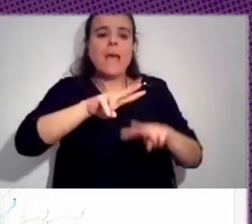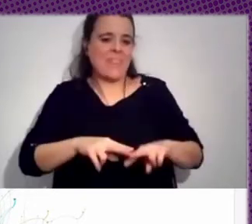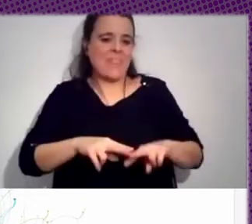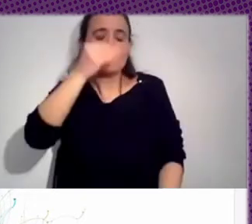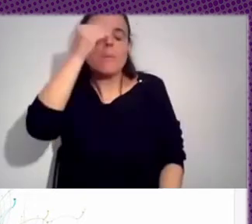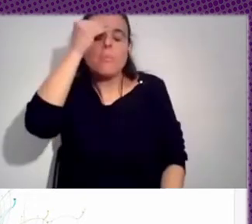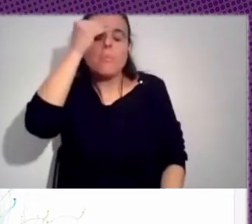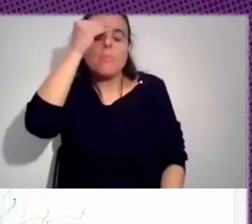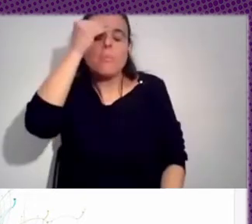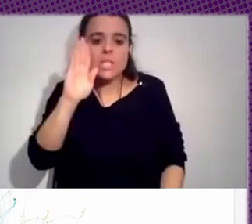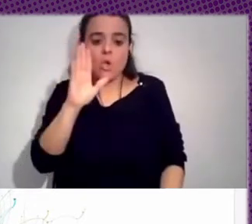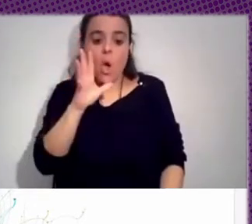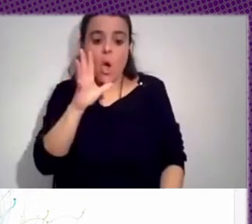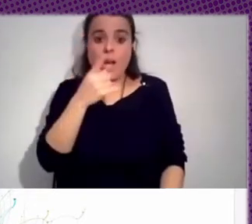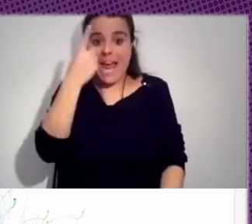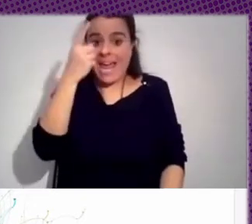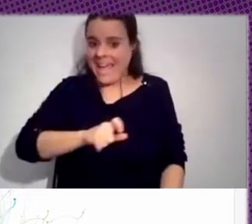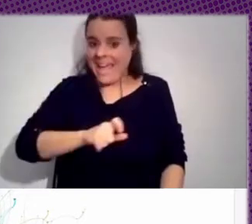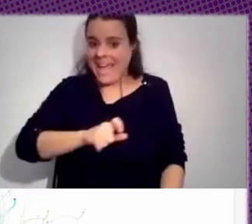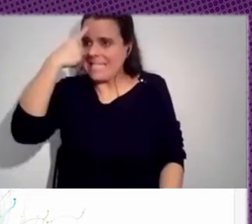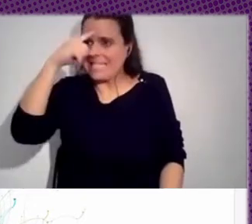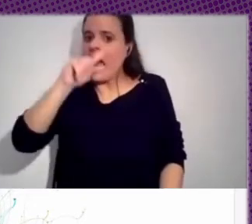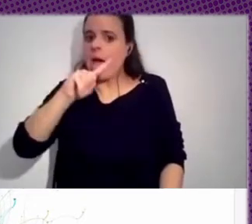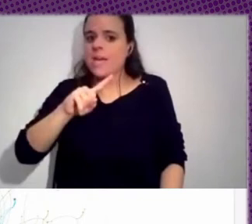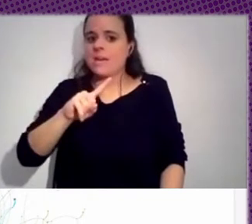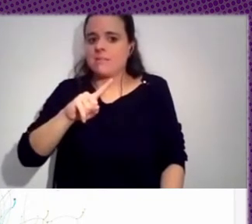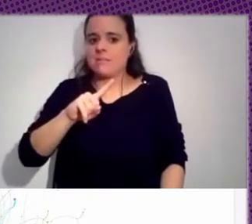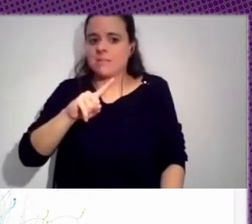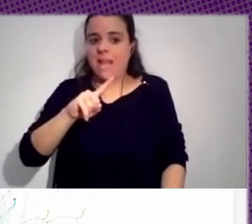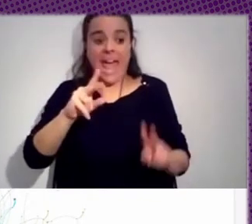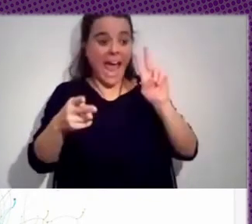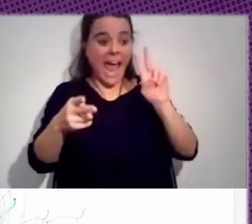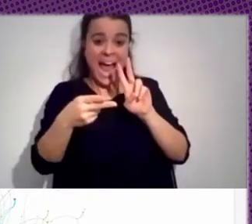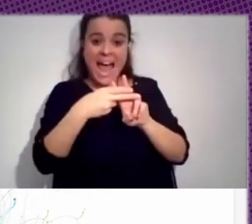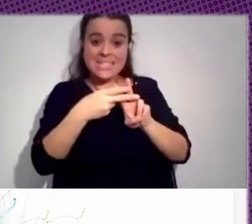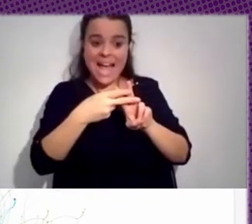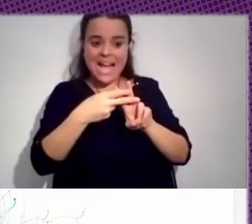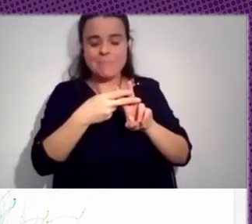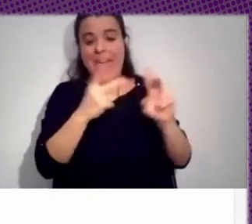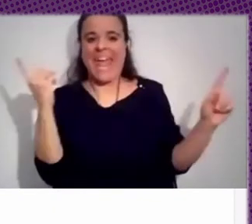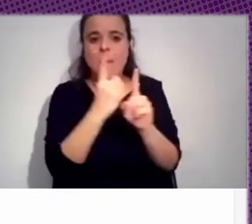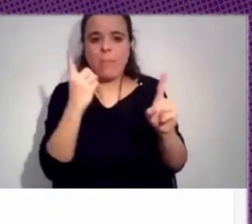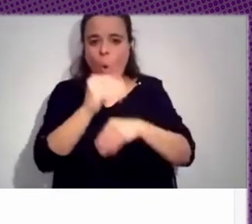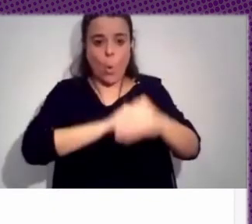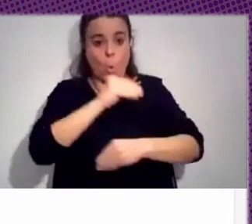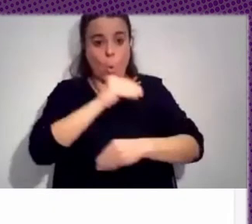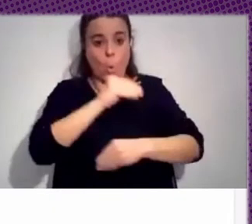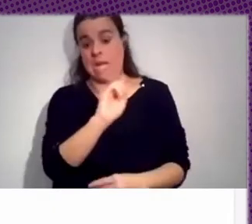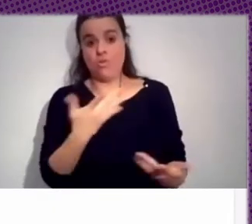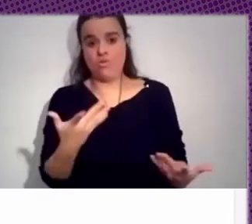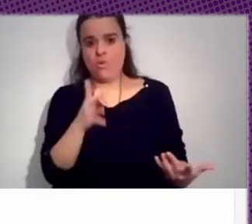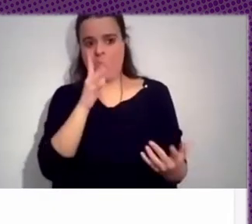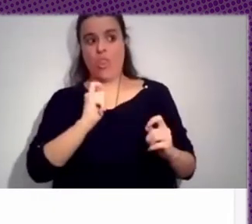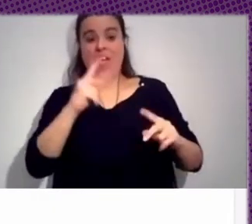más gente que ya sabe que no tiene que utilizar los hashtags del enemigo, simplificando, para que no darle más visibilidad. Pero más allá